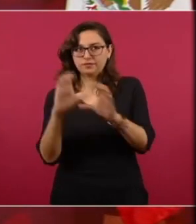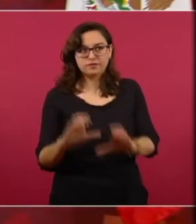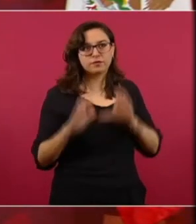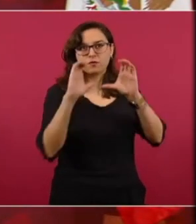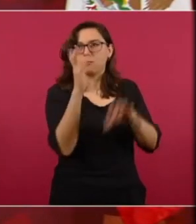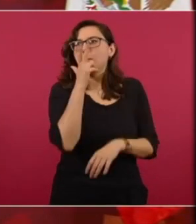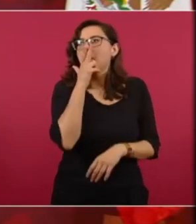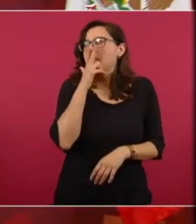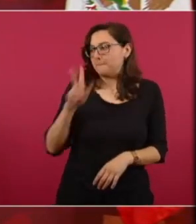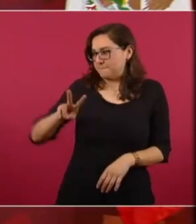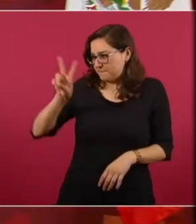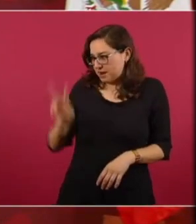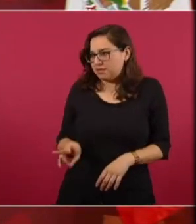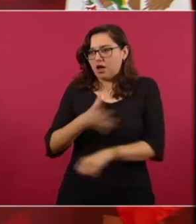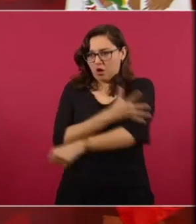que no ven